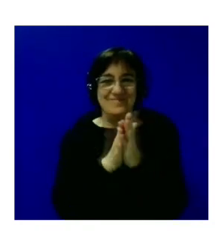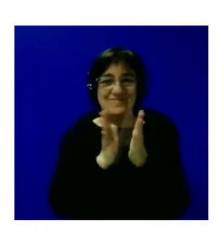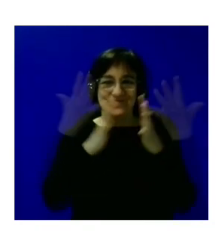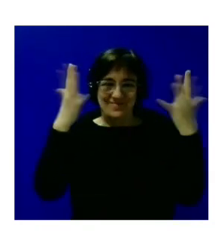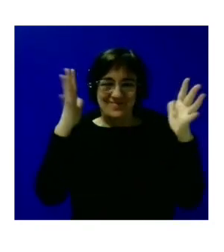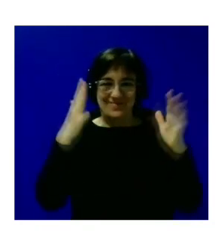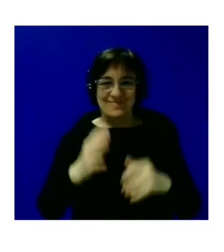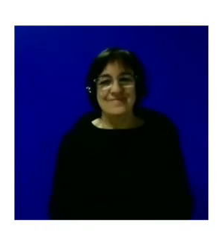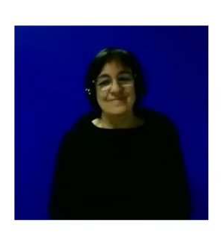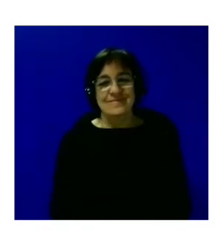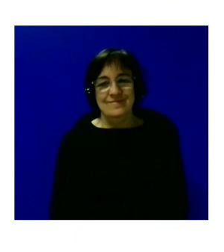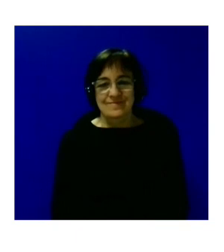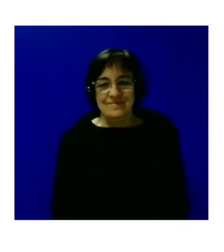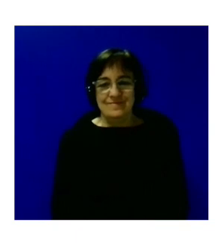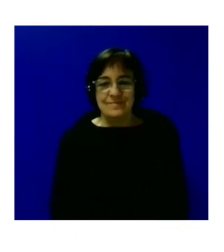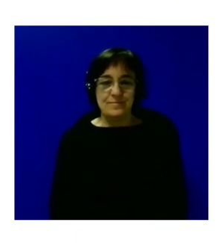aplausos